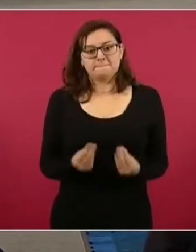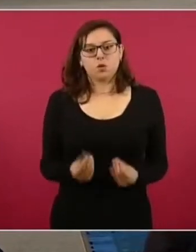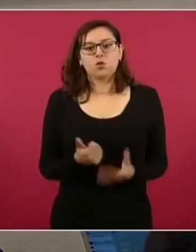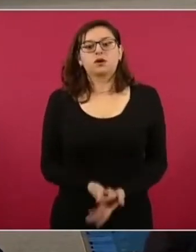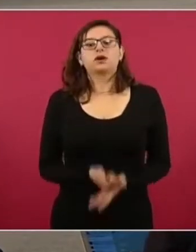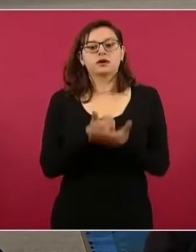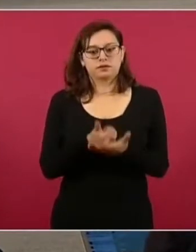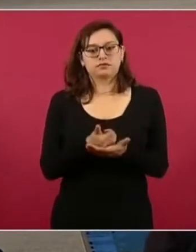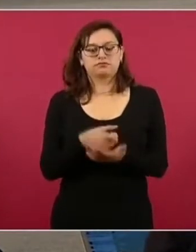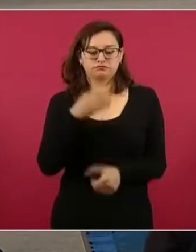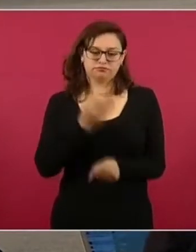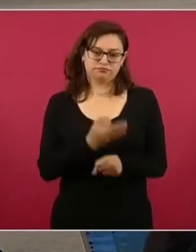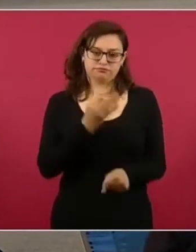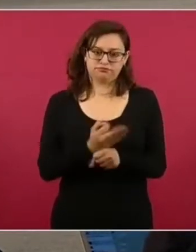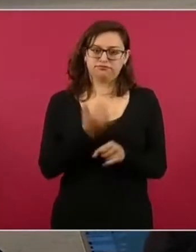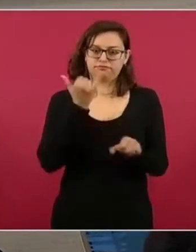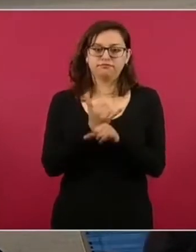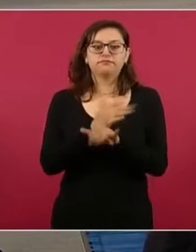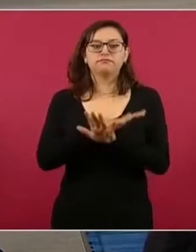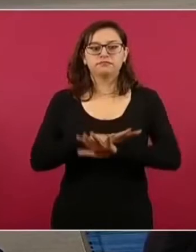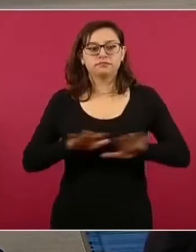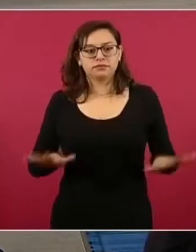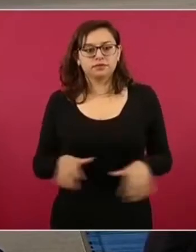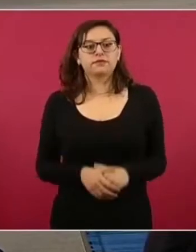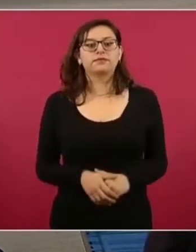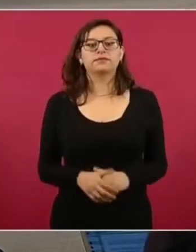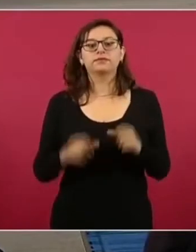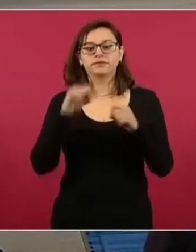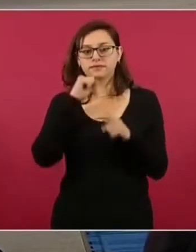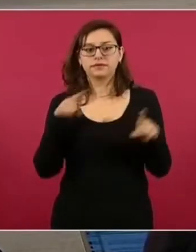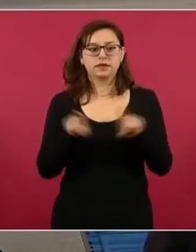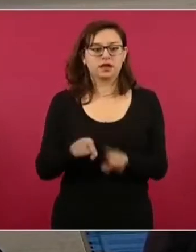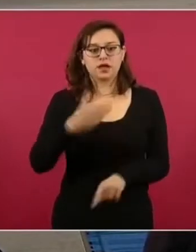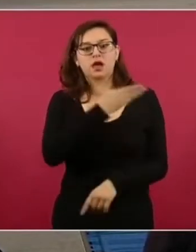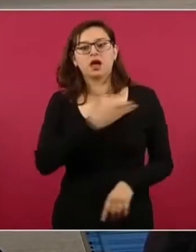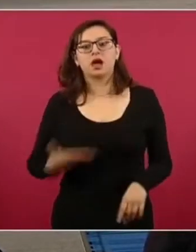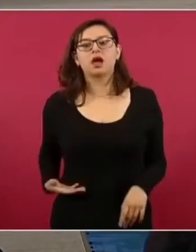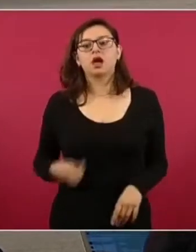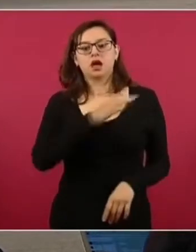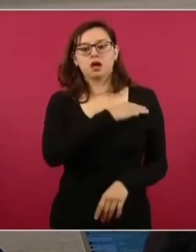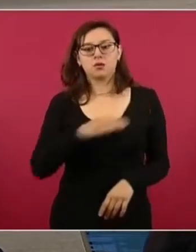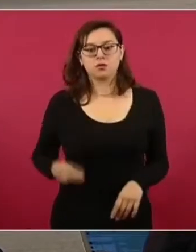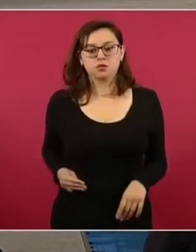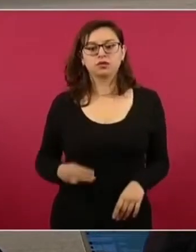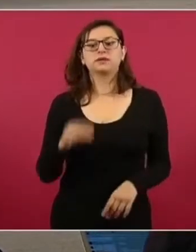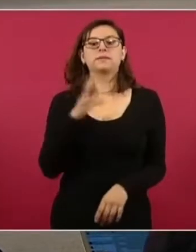Ahora nos van a informar los presidentes municipales. En fin, es un trabajo